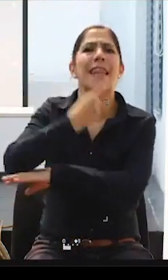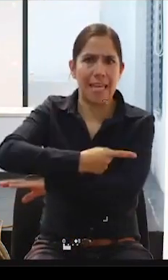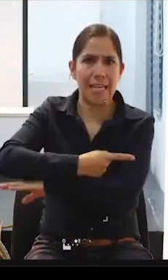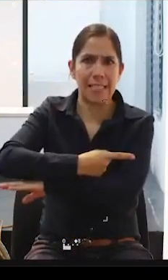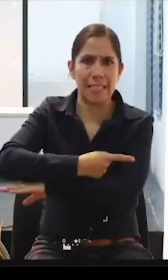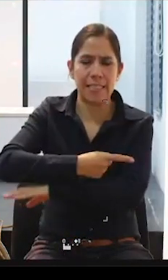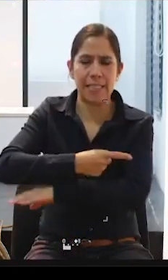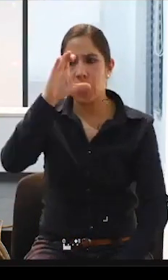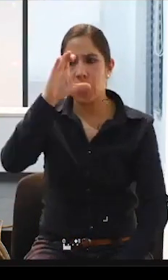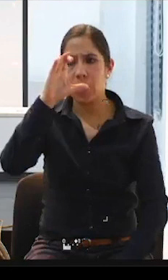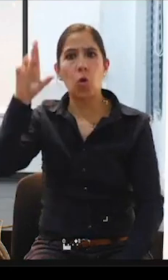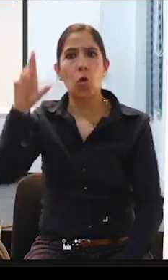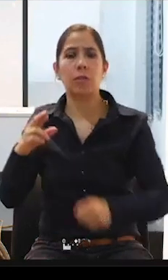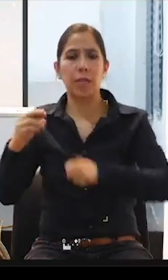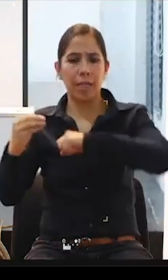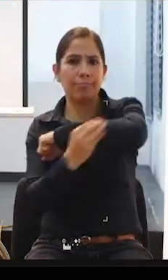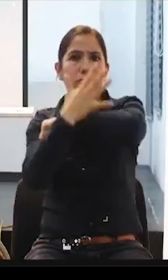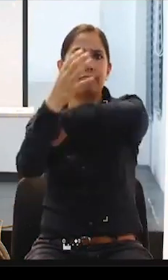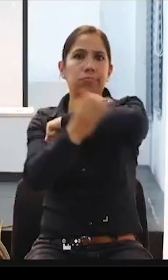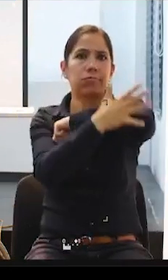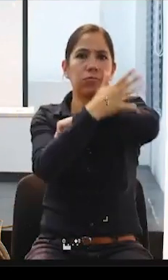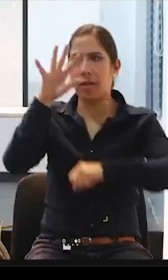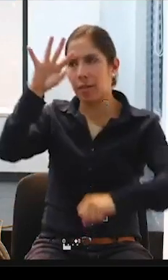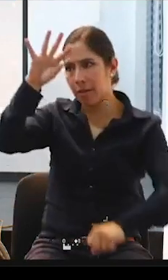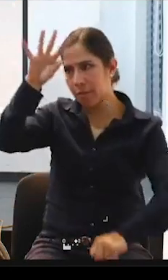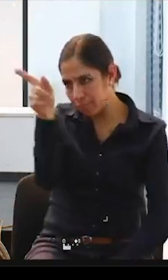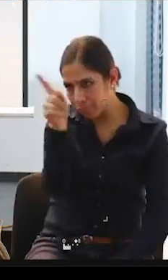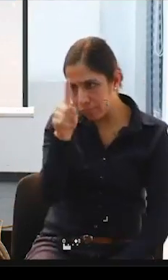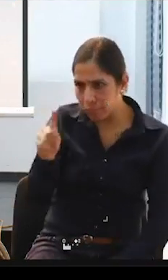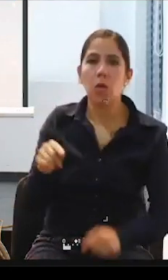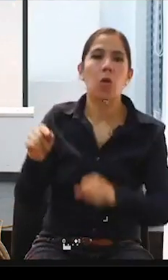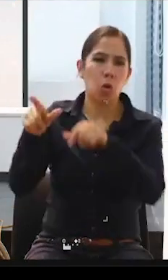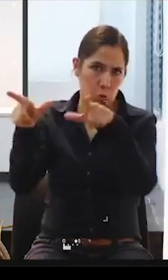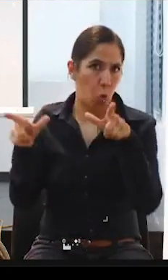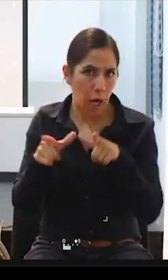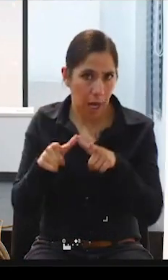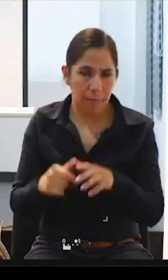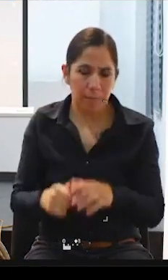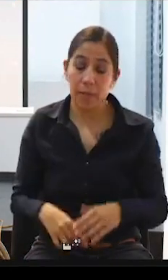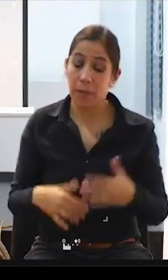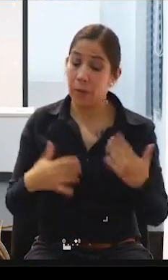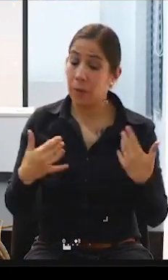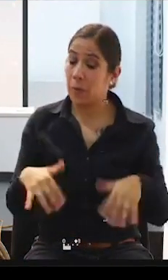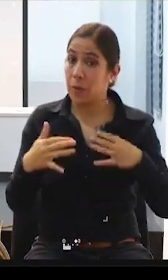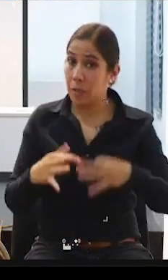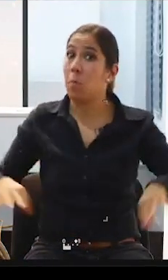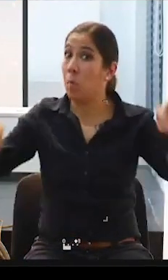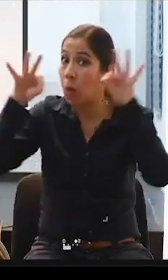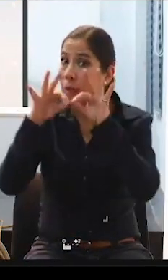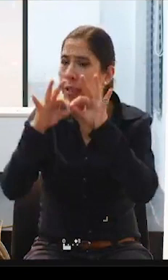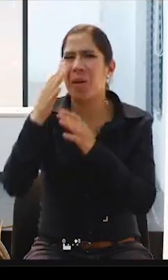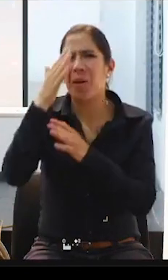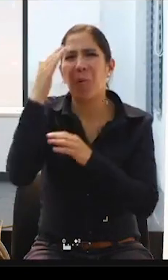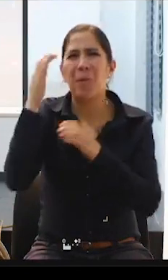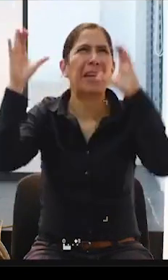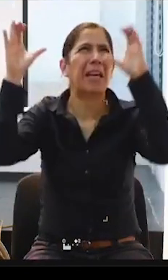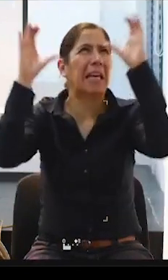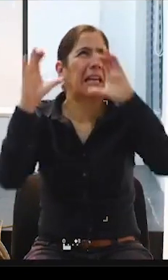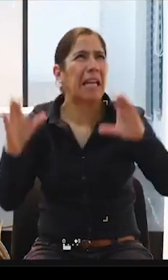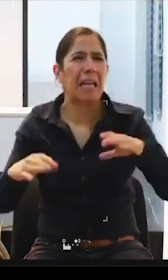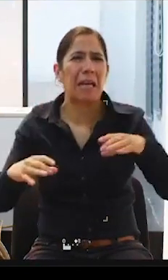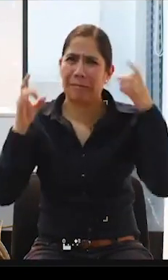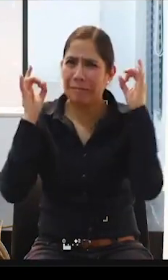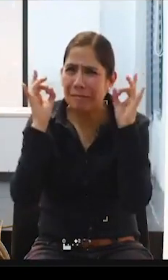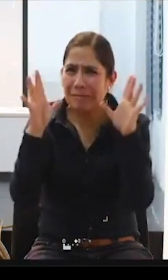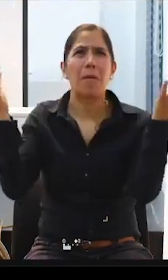de nuestro país, que fue muy importante, bueno, con todo lo que era el clima, ¿verdad?, a veces llovía, a